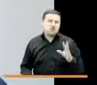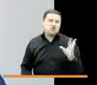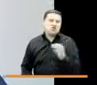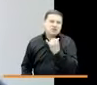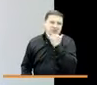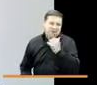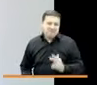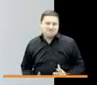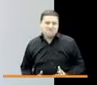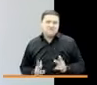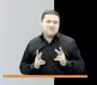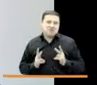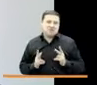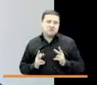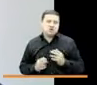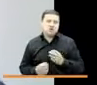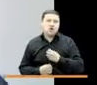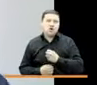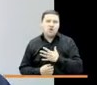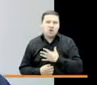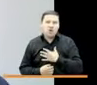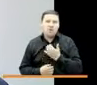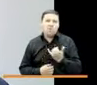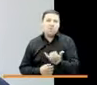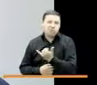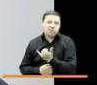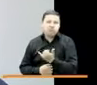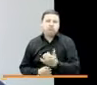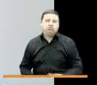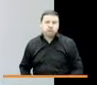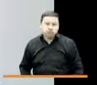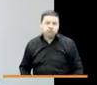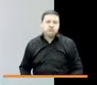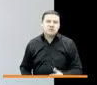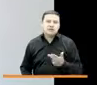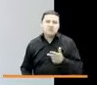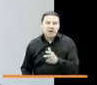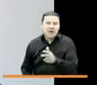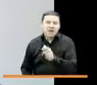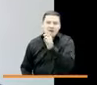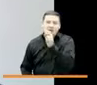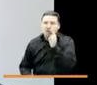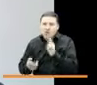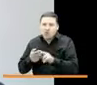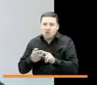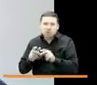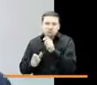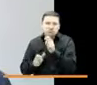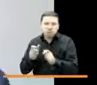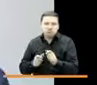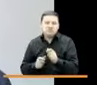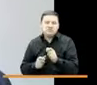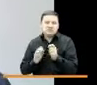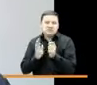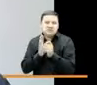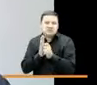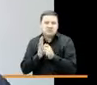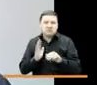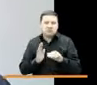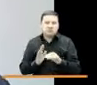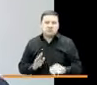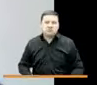pasado en mi vida, las oportunidades que estoy teniendo, los viajes, las personas que he conocido, la experiencia tan significativa que ha sido esta estrategia.